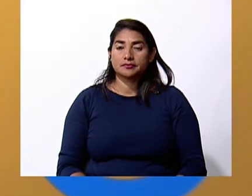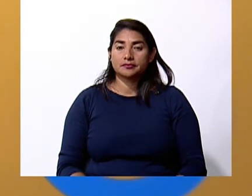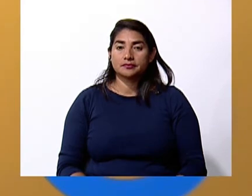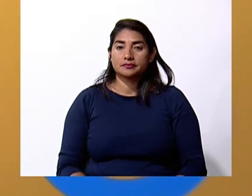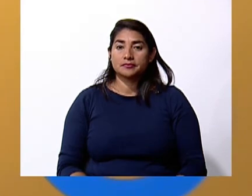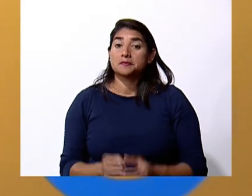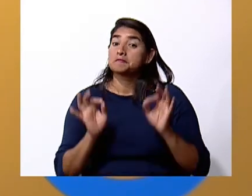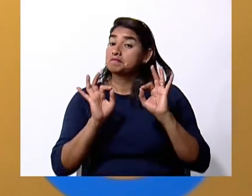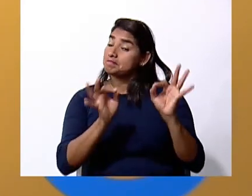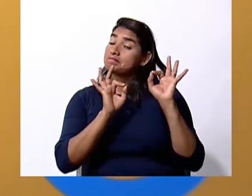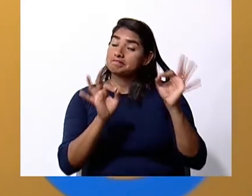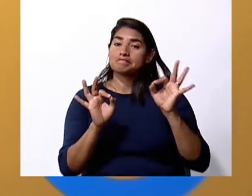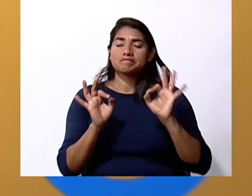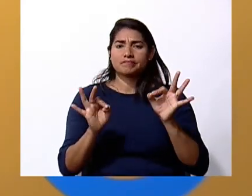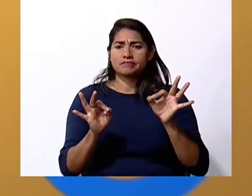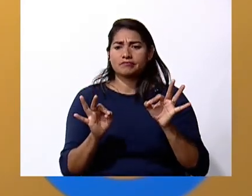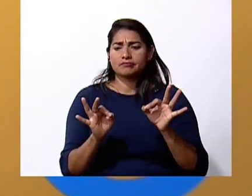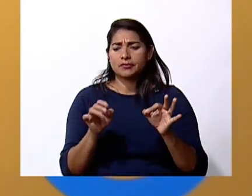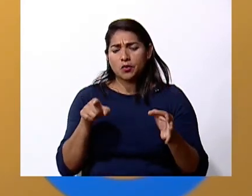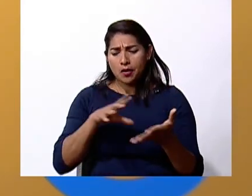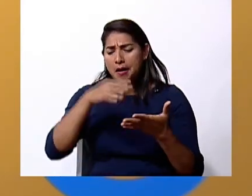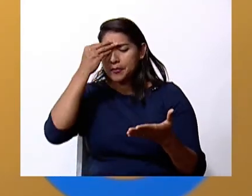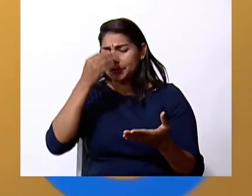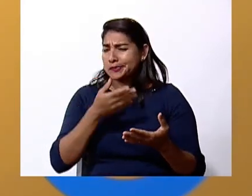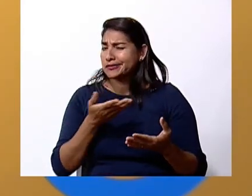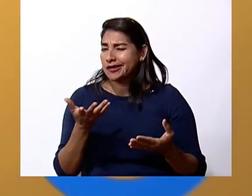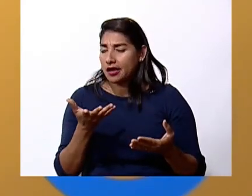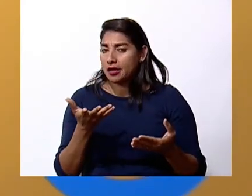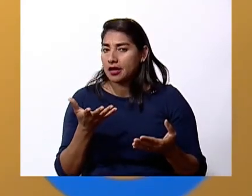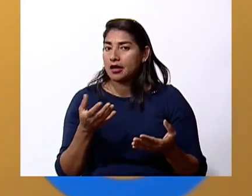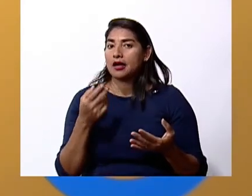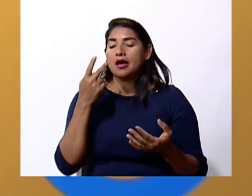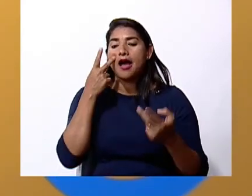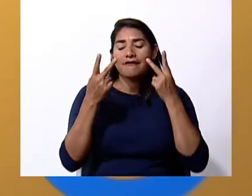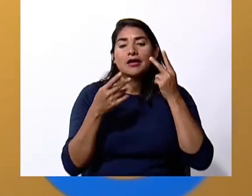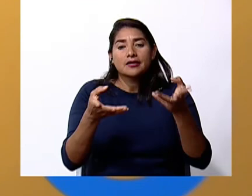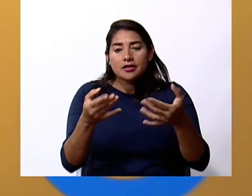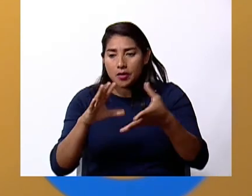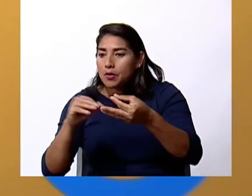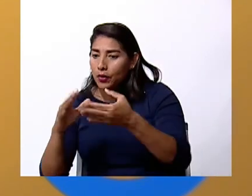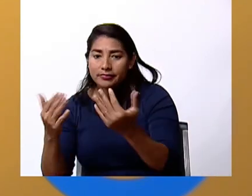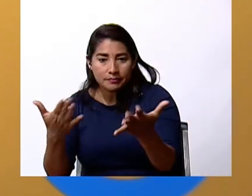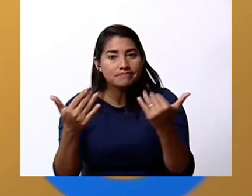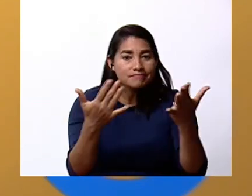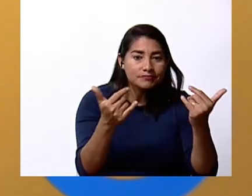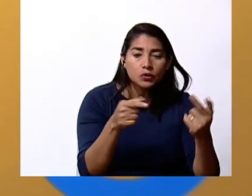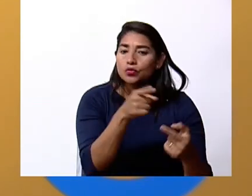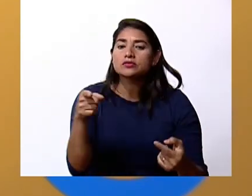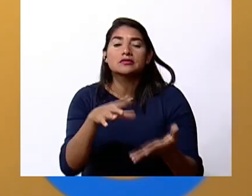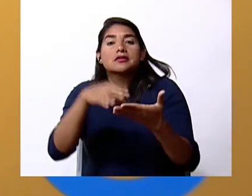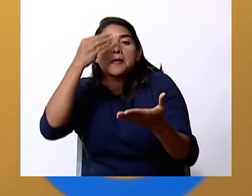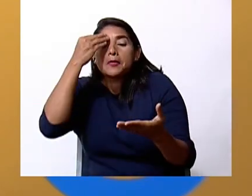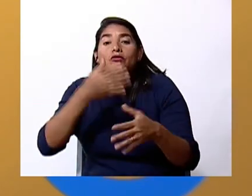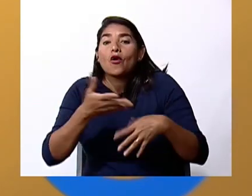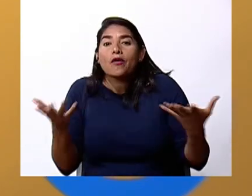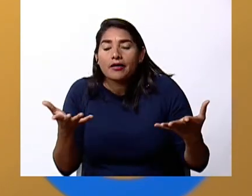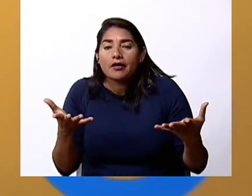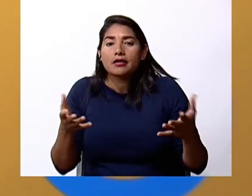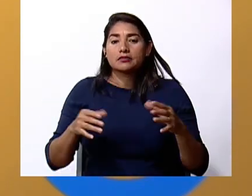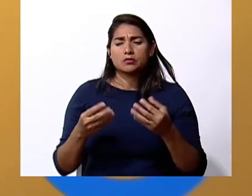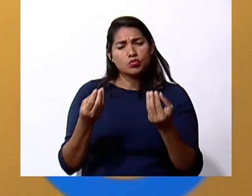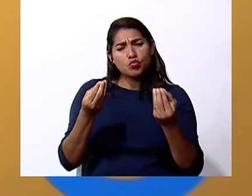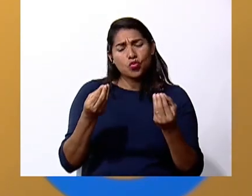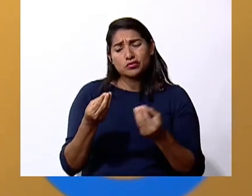muy bien ¿qué aprendimos hoy? a ver quiero escucharlos ¿qué aprendiste? ¿aprendiste